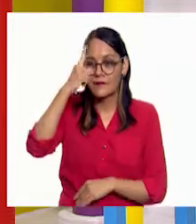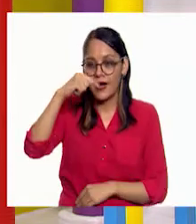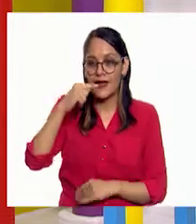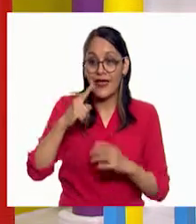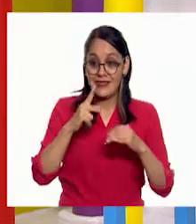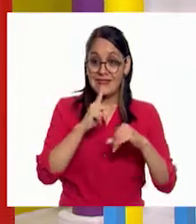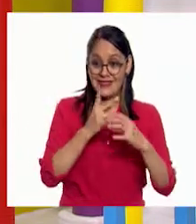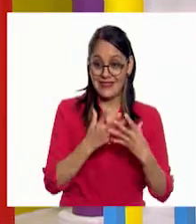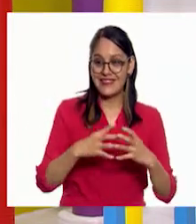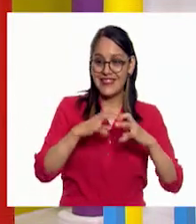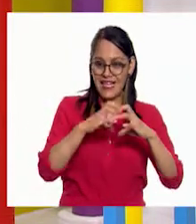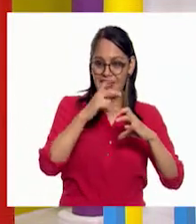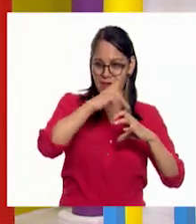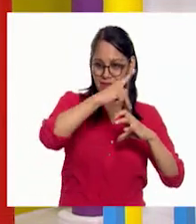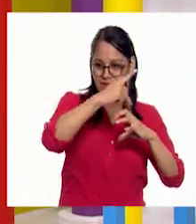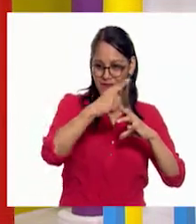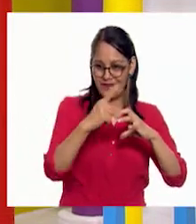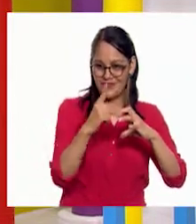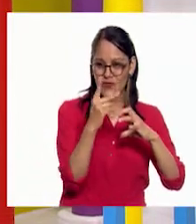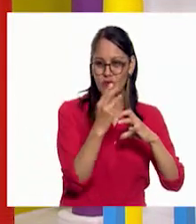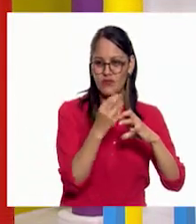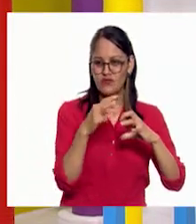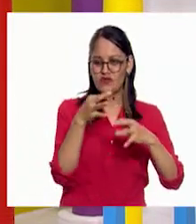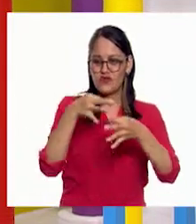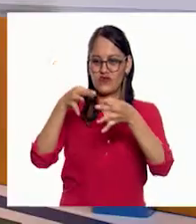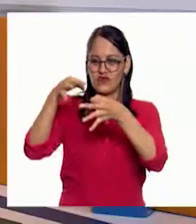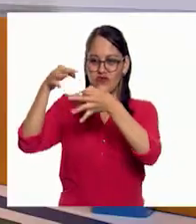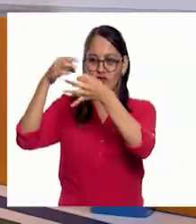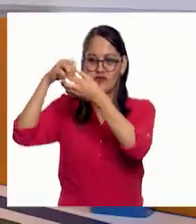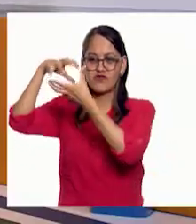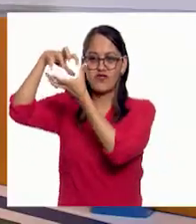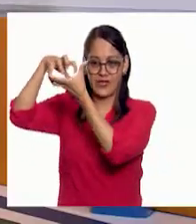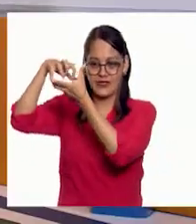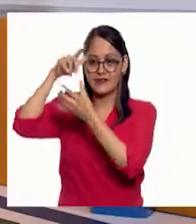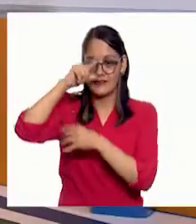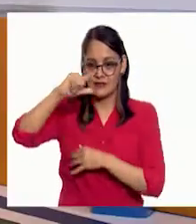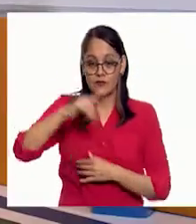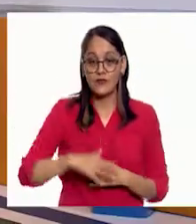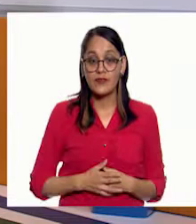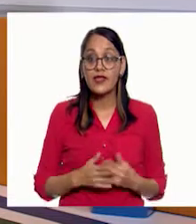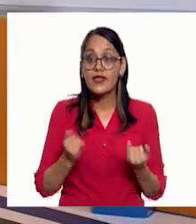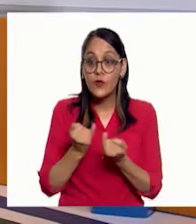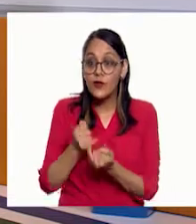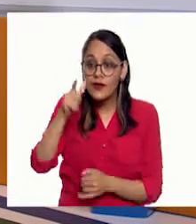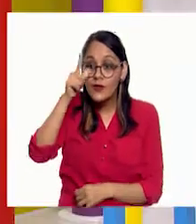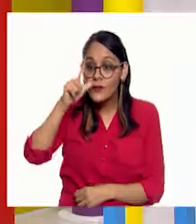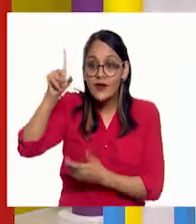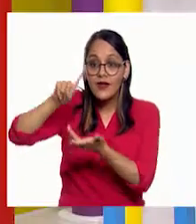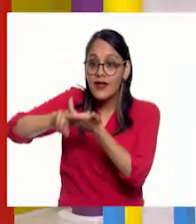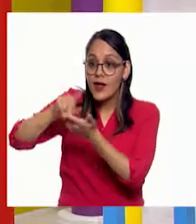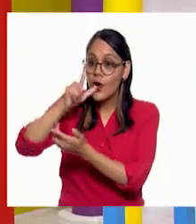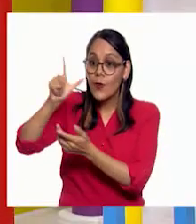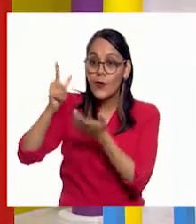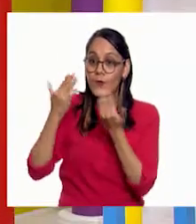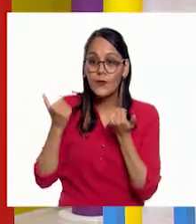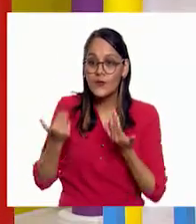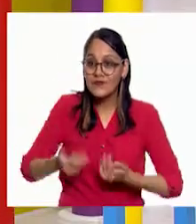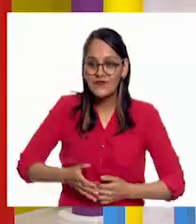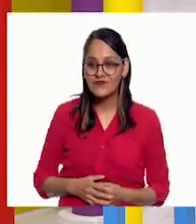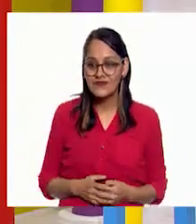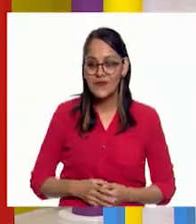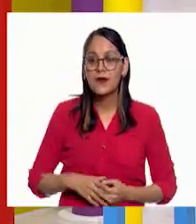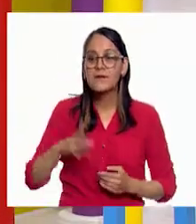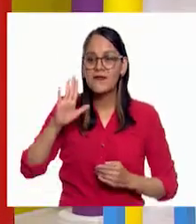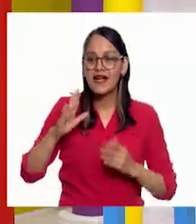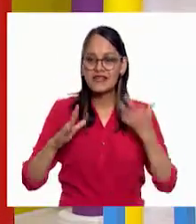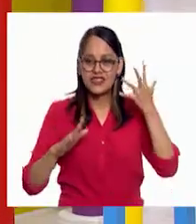la tierra. ¿Qué otra cosa vimos? Que no tiene viento. tiene luz propia. Eso, no tiene luz propia, solamente actúa como